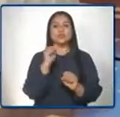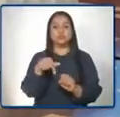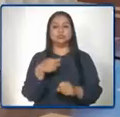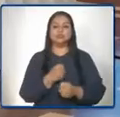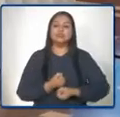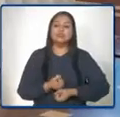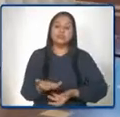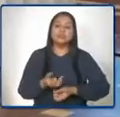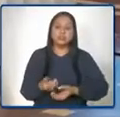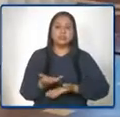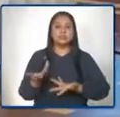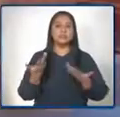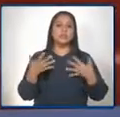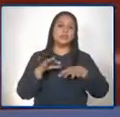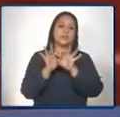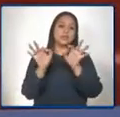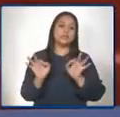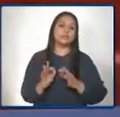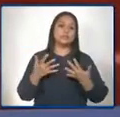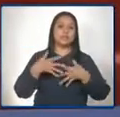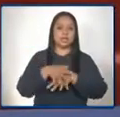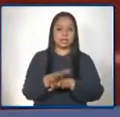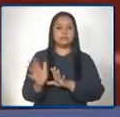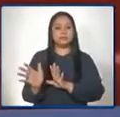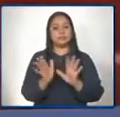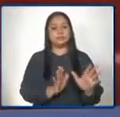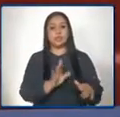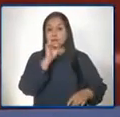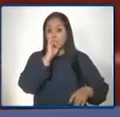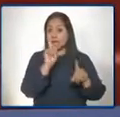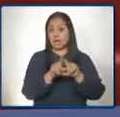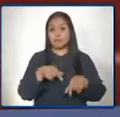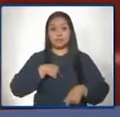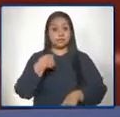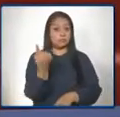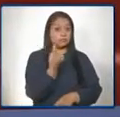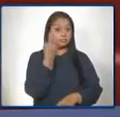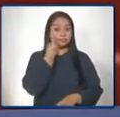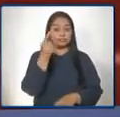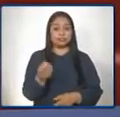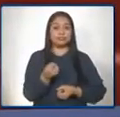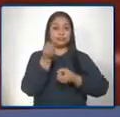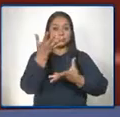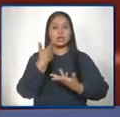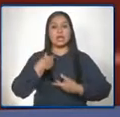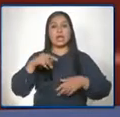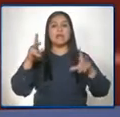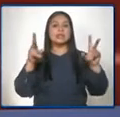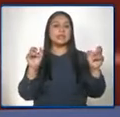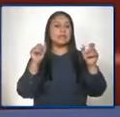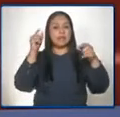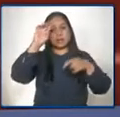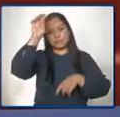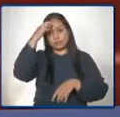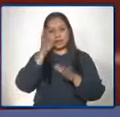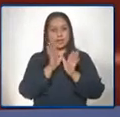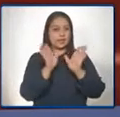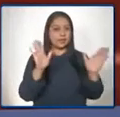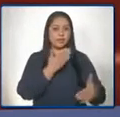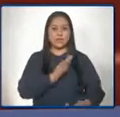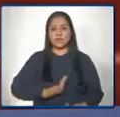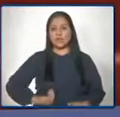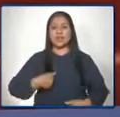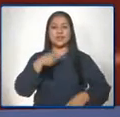una manera integral. También es importante mencionar que en el marco de la política general de gobierno y una actividad muy